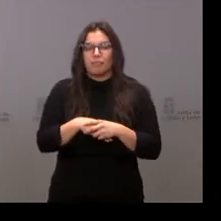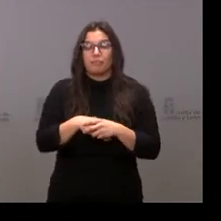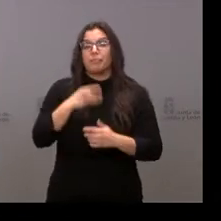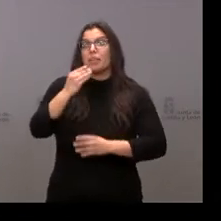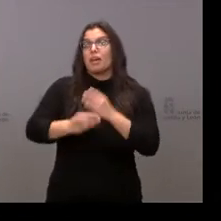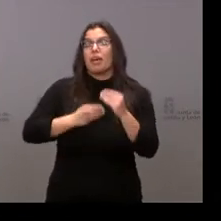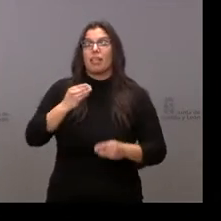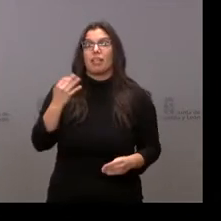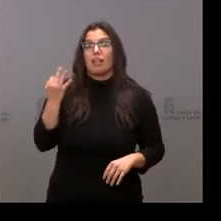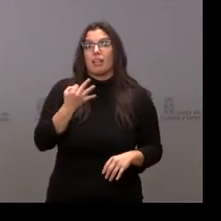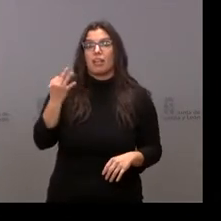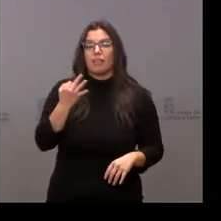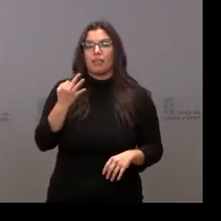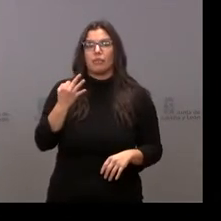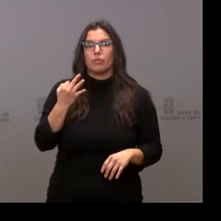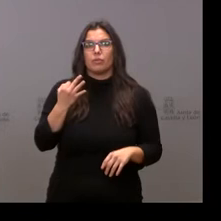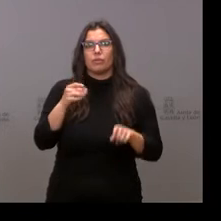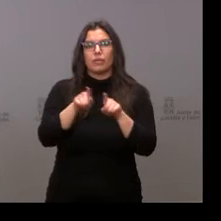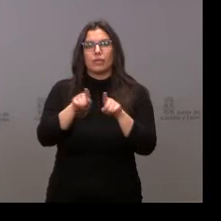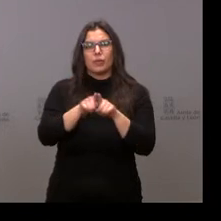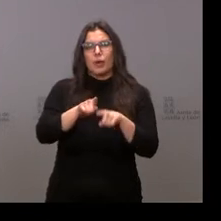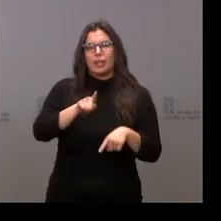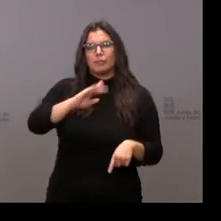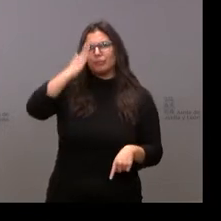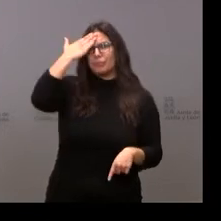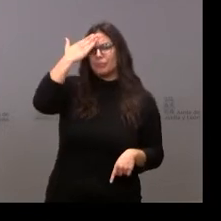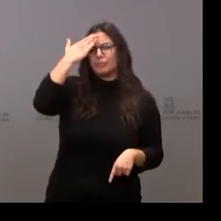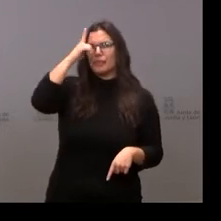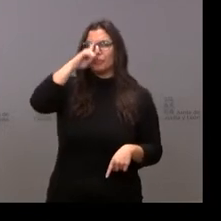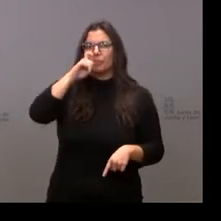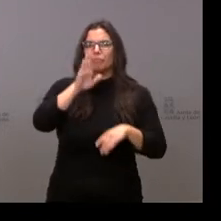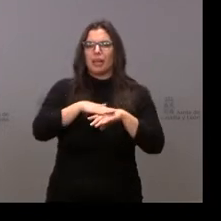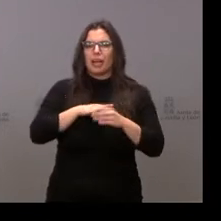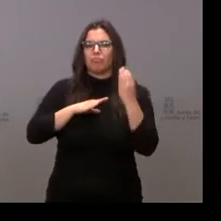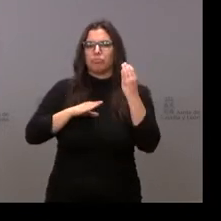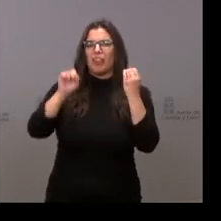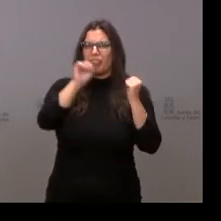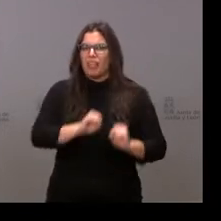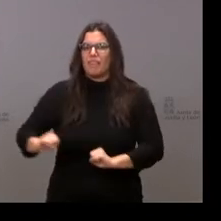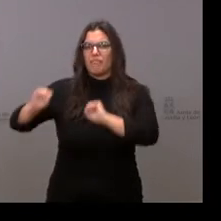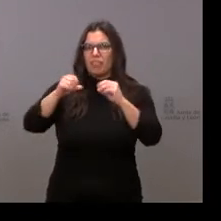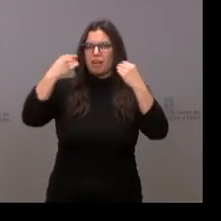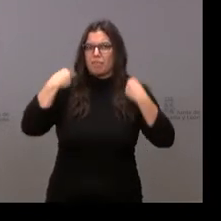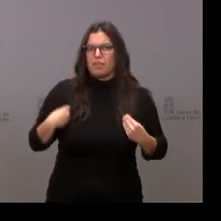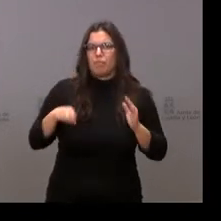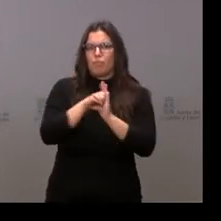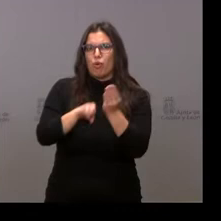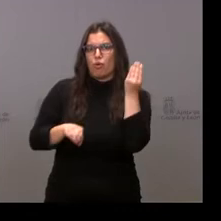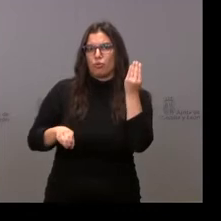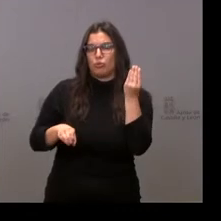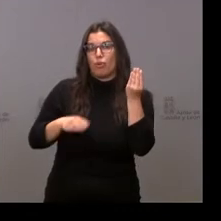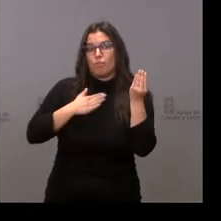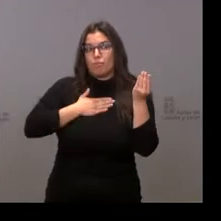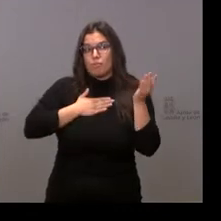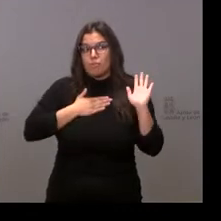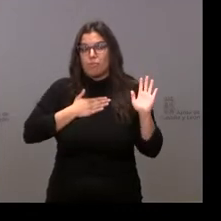un rearme moral en defensa de la propia Constitución. Insistiendo en lo que, desde mi humilde